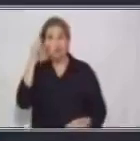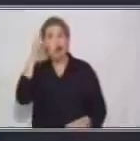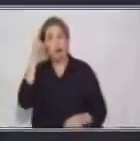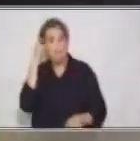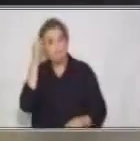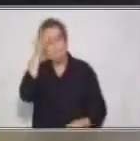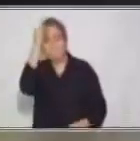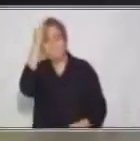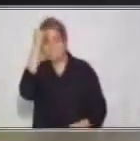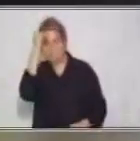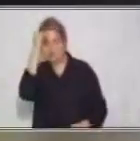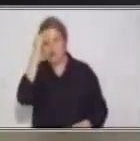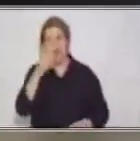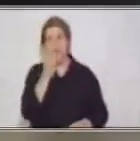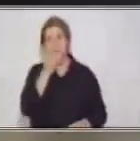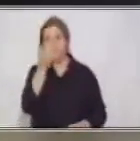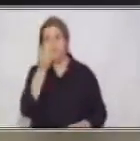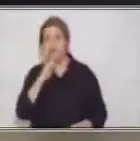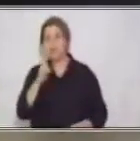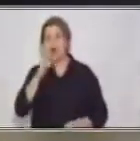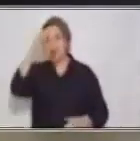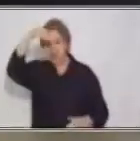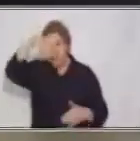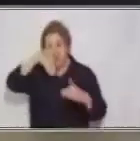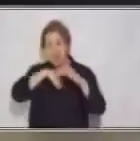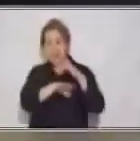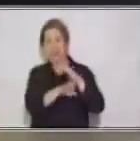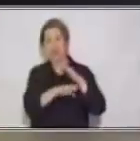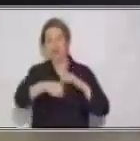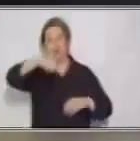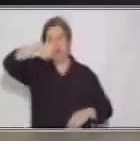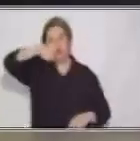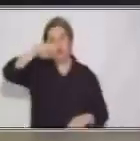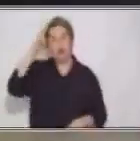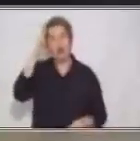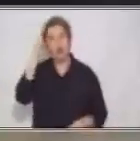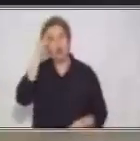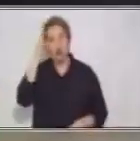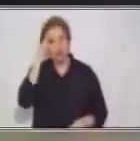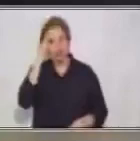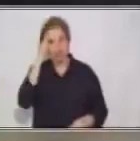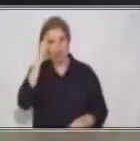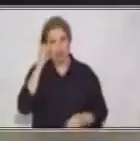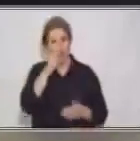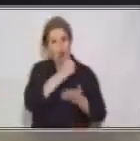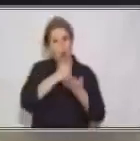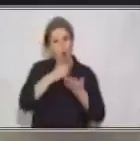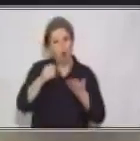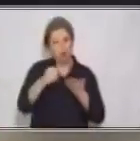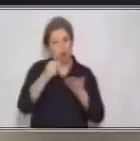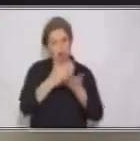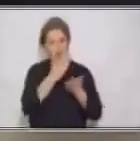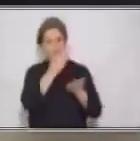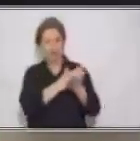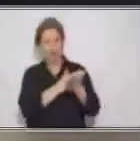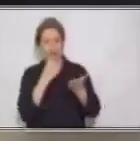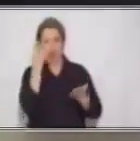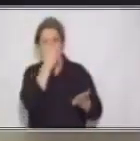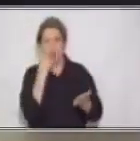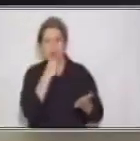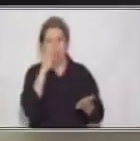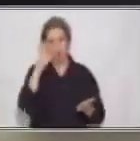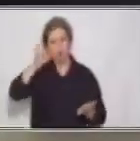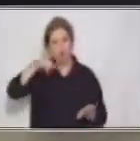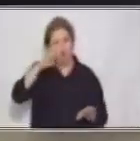ante la canasta. Ya es una oración completa, ¿verdad? ¿Se recuerdan de la oración con sus siete predicados? Ya no digo más porque